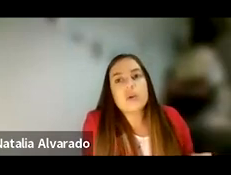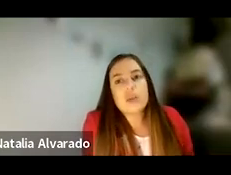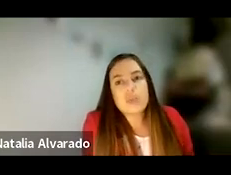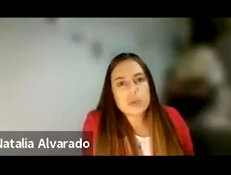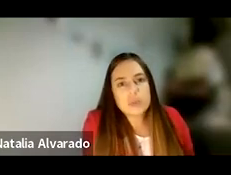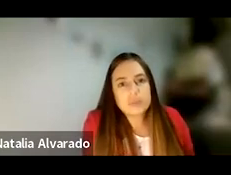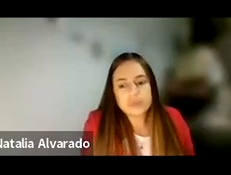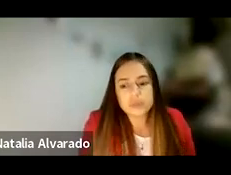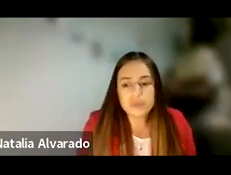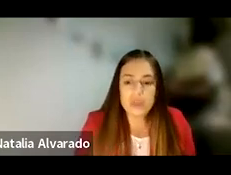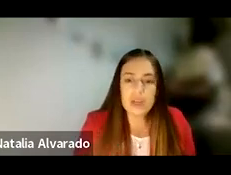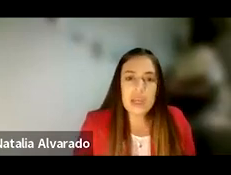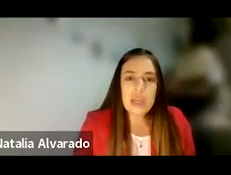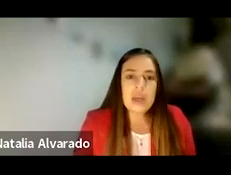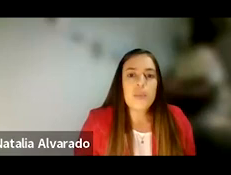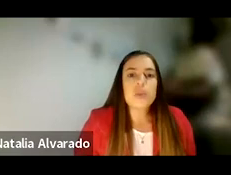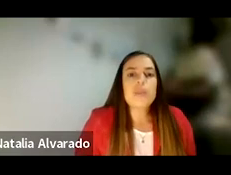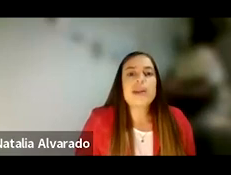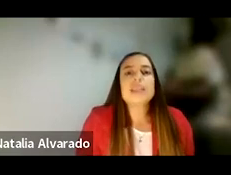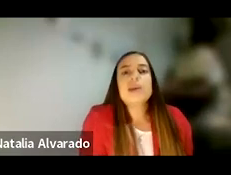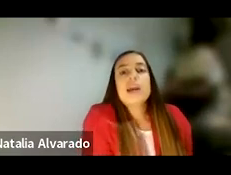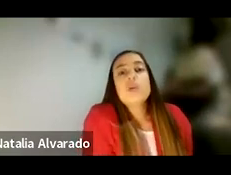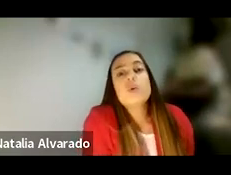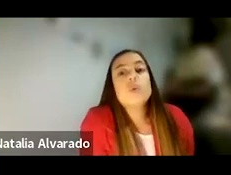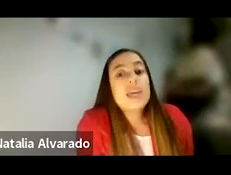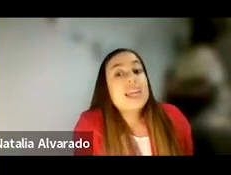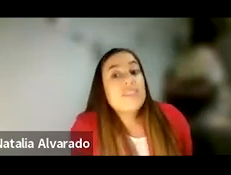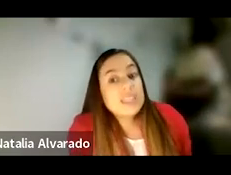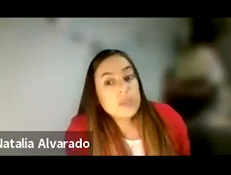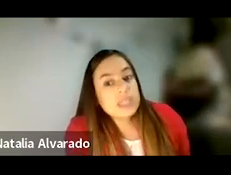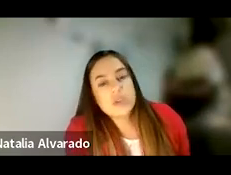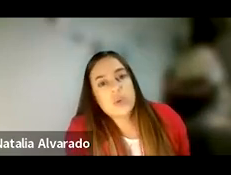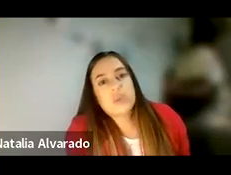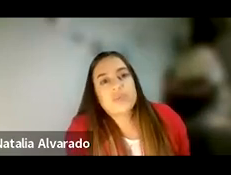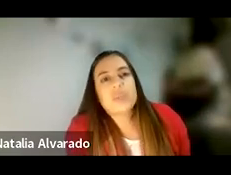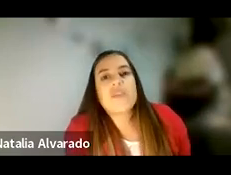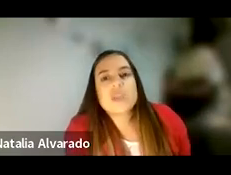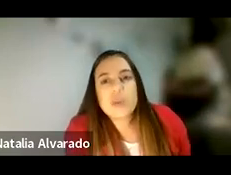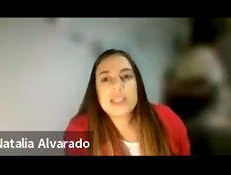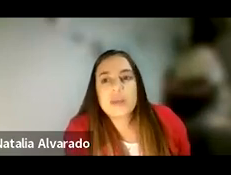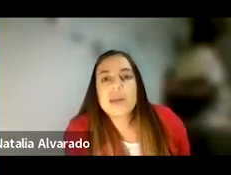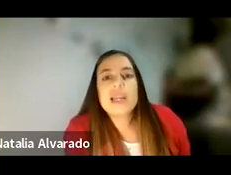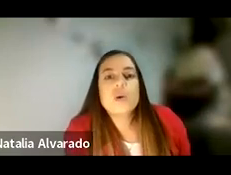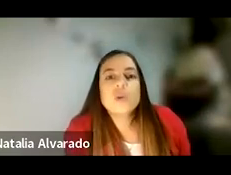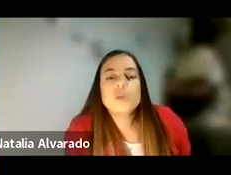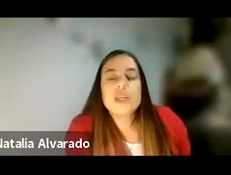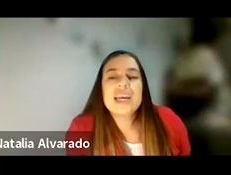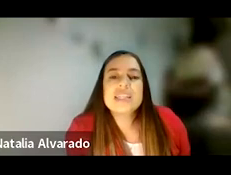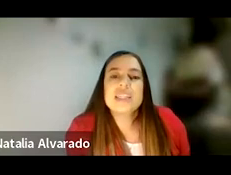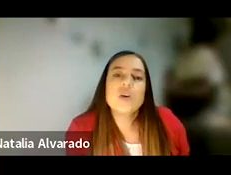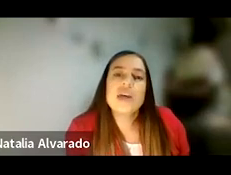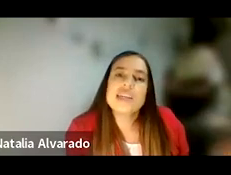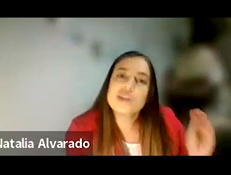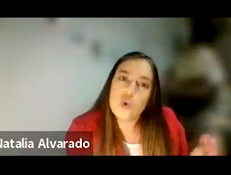libertad de la otra persona. Por otra parte, también hay una cultura de la victimización que respalda también el acoso,